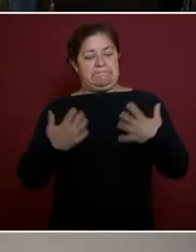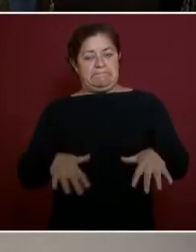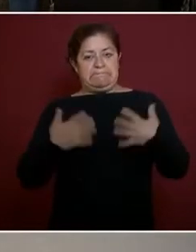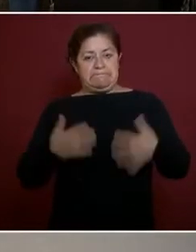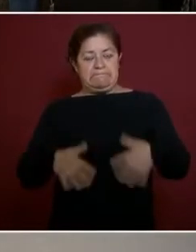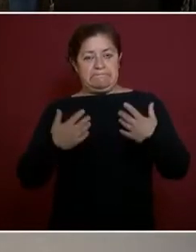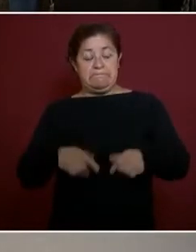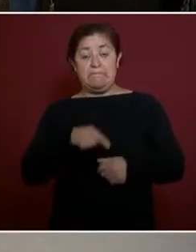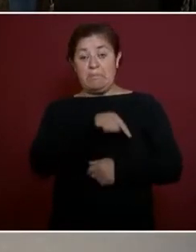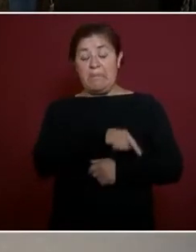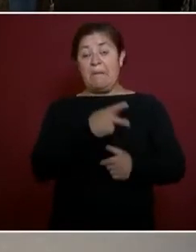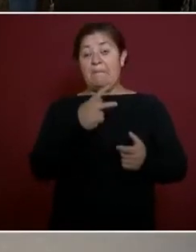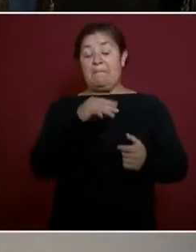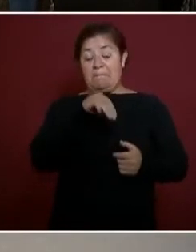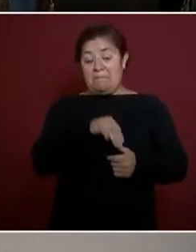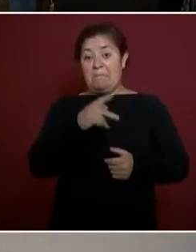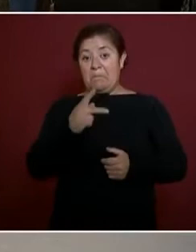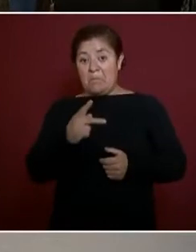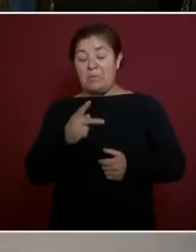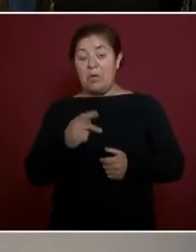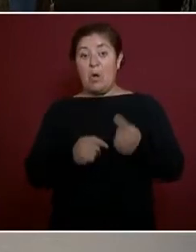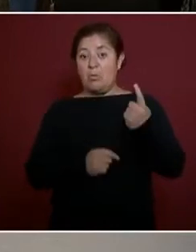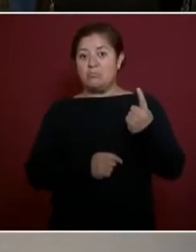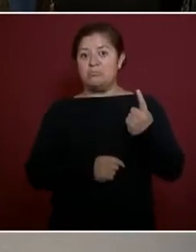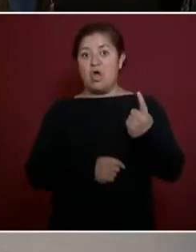Ministerio Público, no uno, dos, tres.